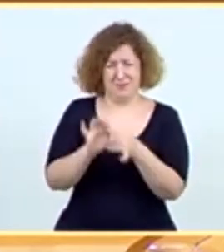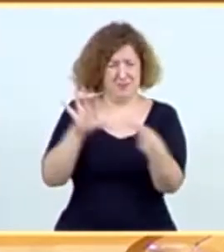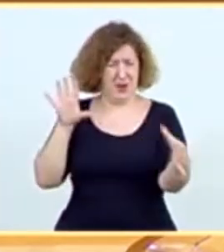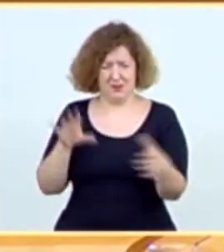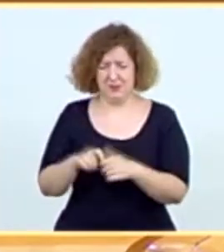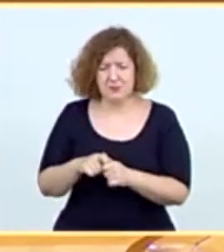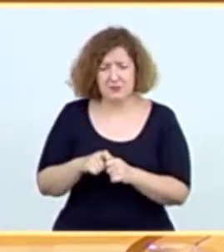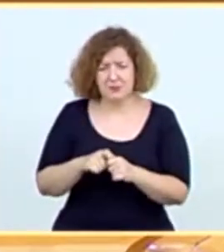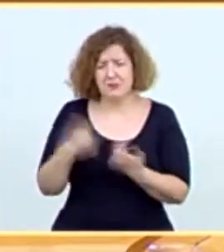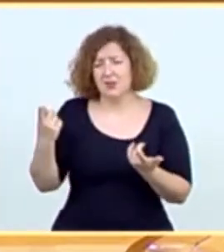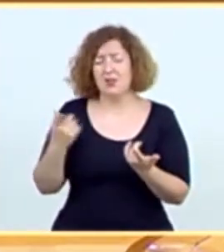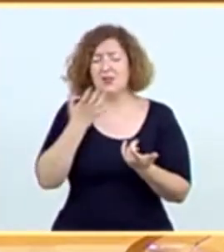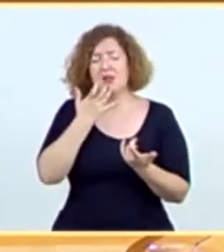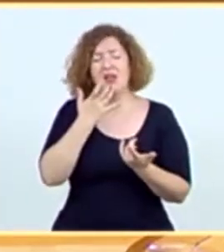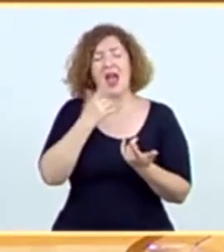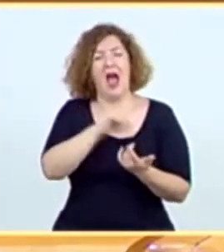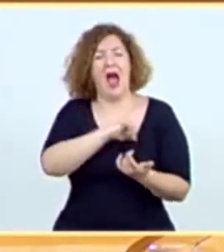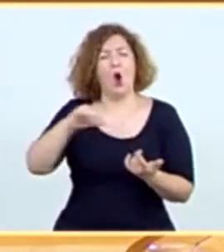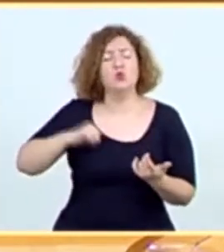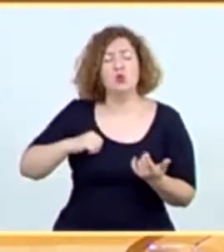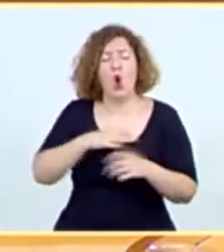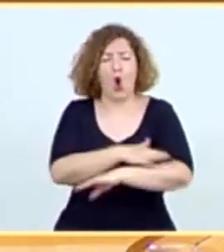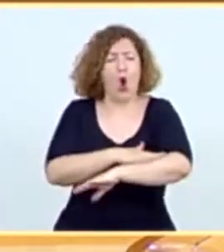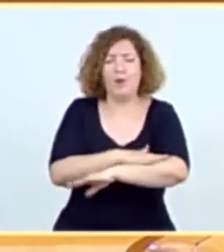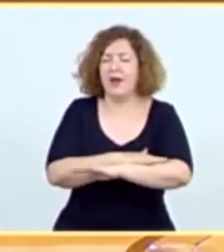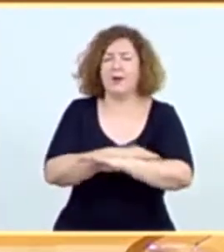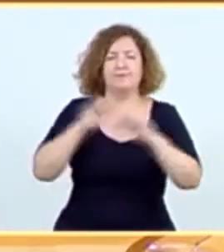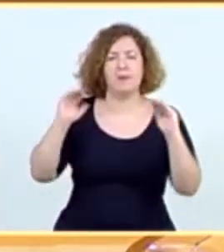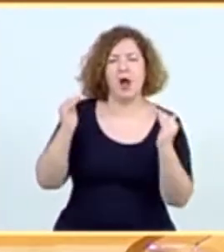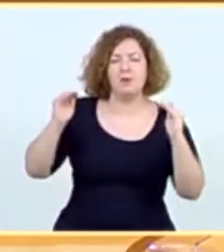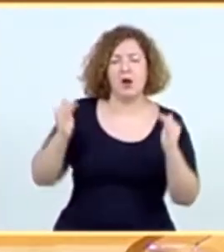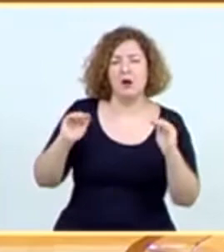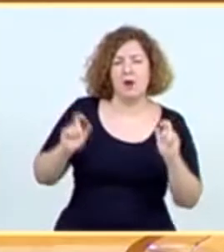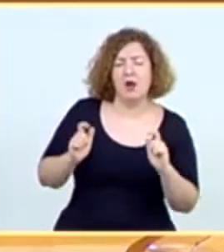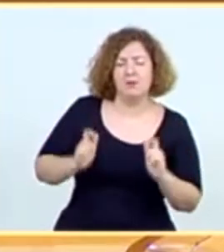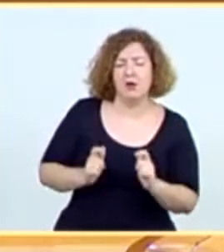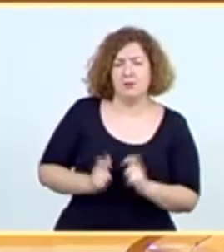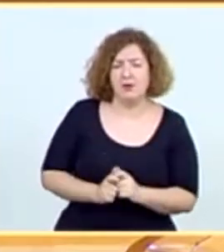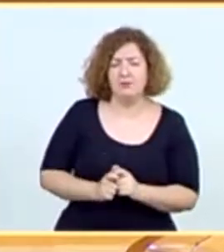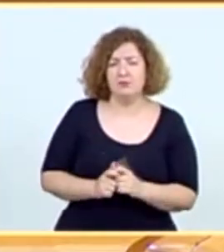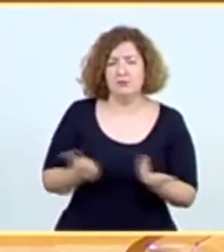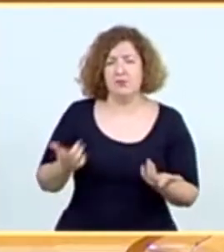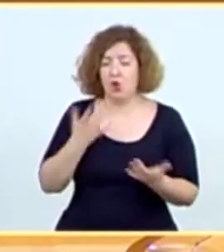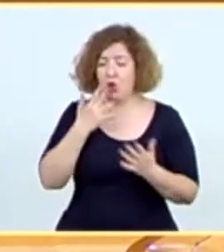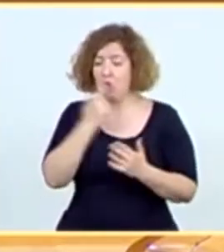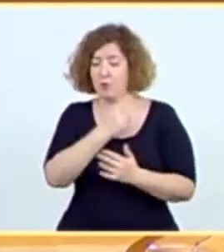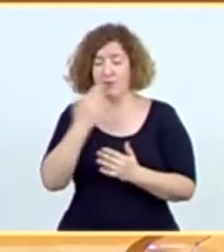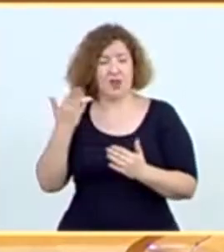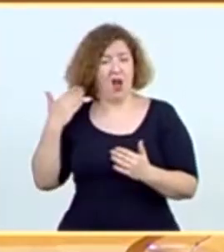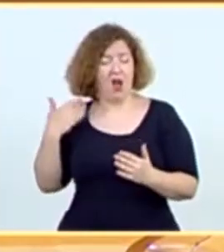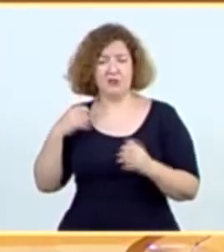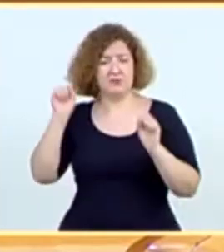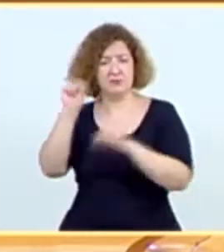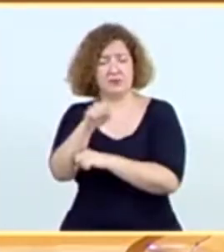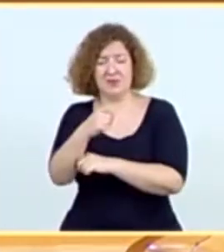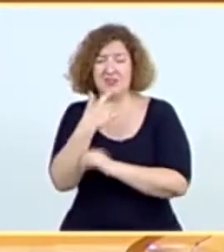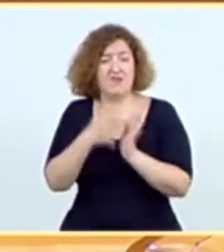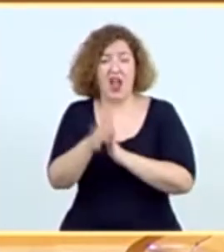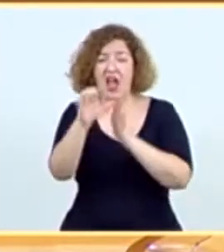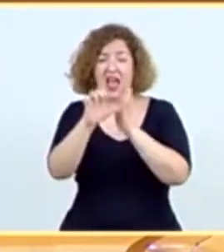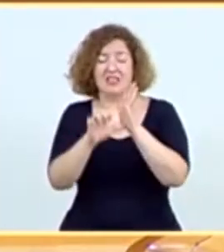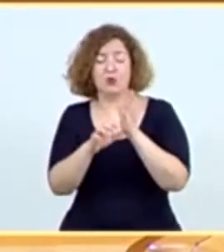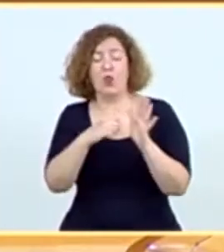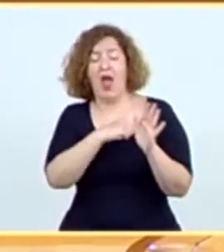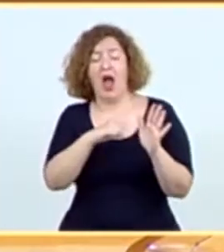rebajando los niveles de autogobierno e ignorando compromisos previos. Es decir, el Estatuto de Autonomía se ha incumplido y se ha